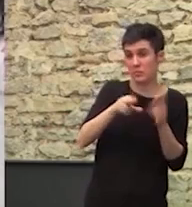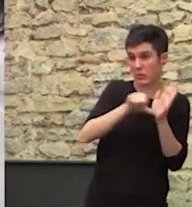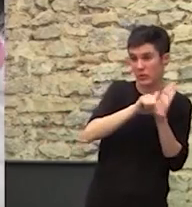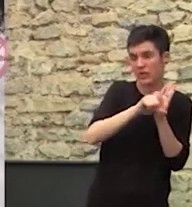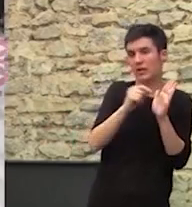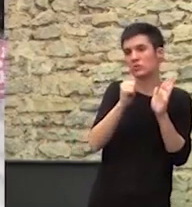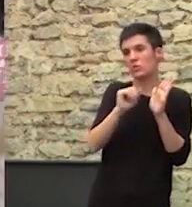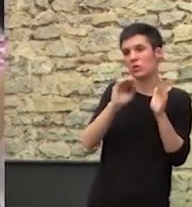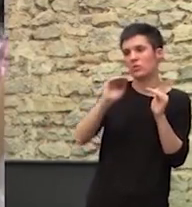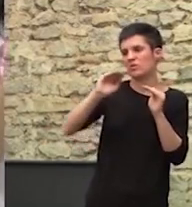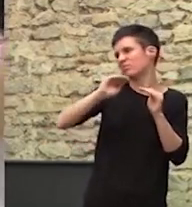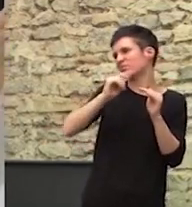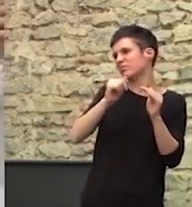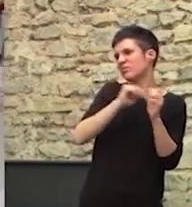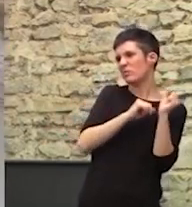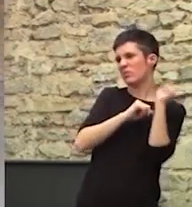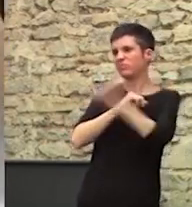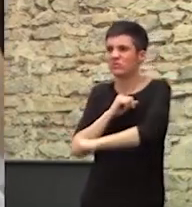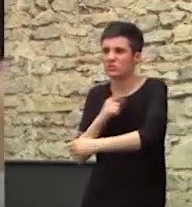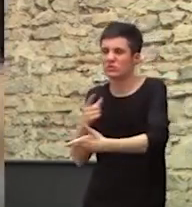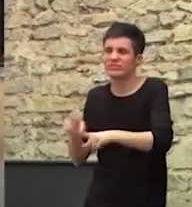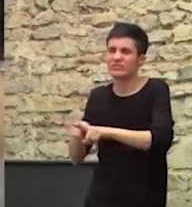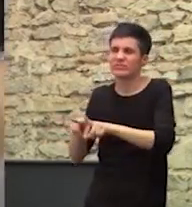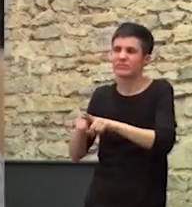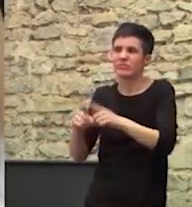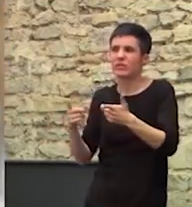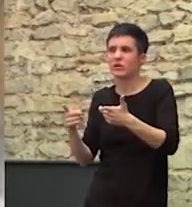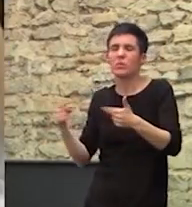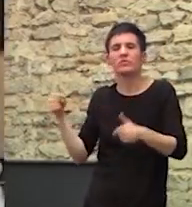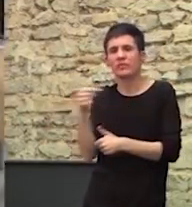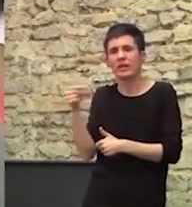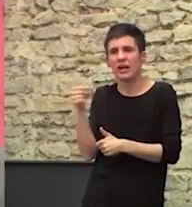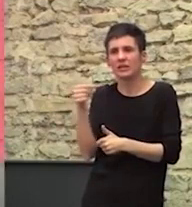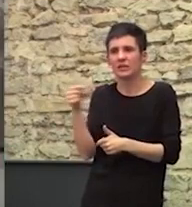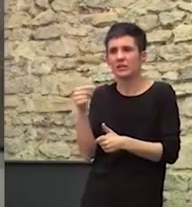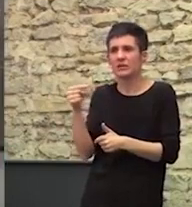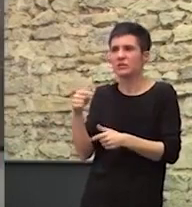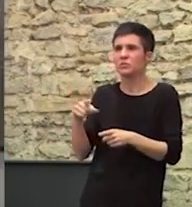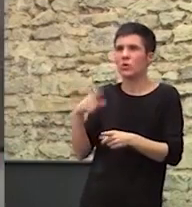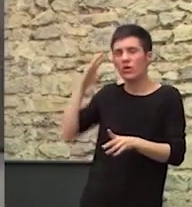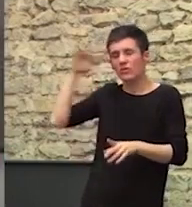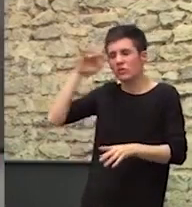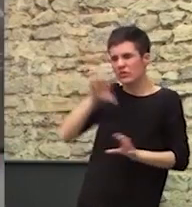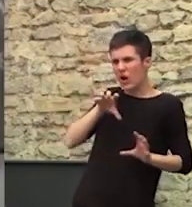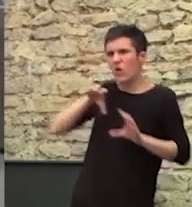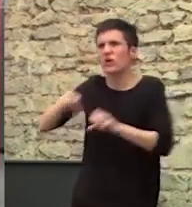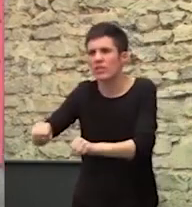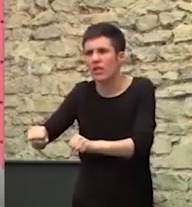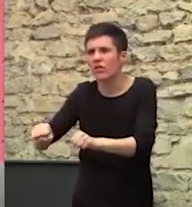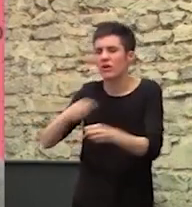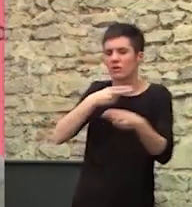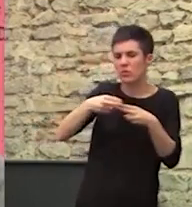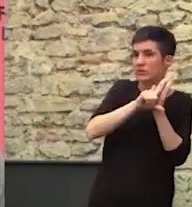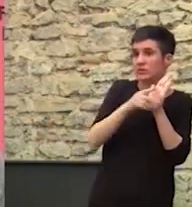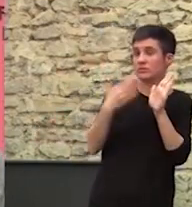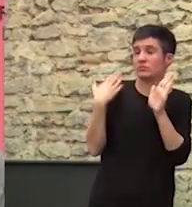opresoras Son políticas instrumentalizadoras Son políticas colonizadoras Y son políticas que